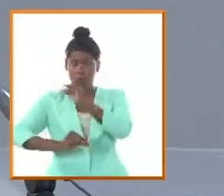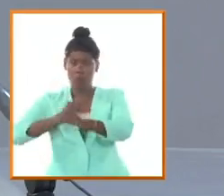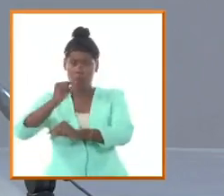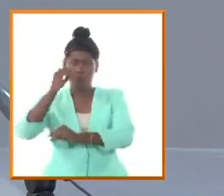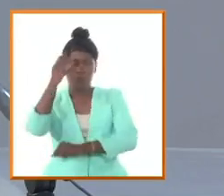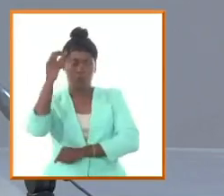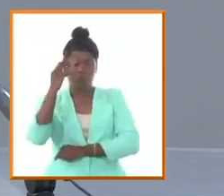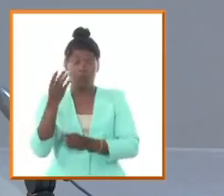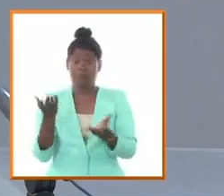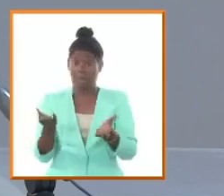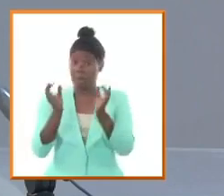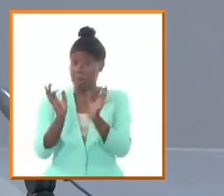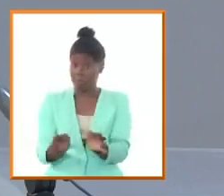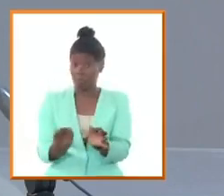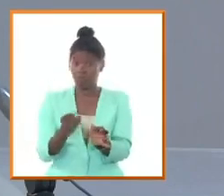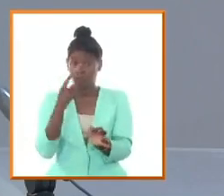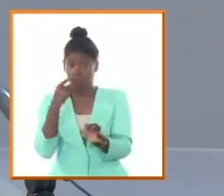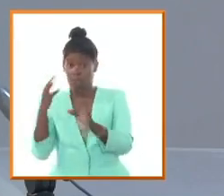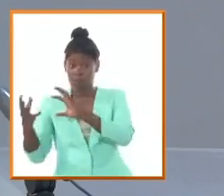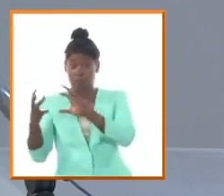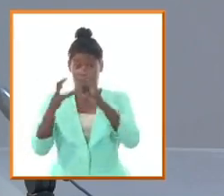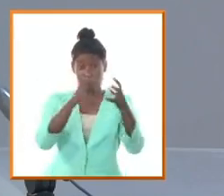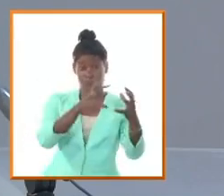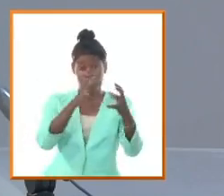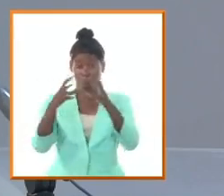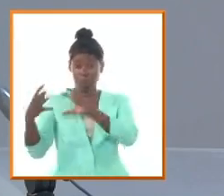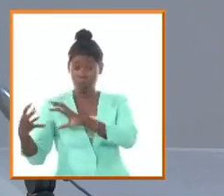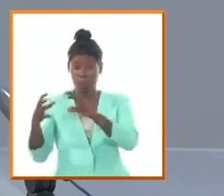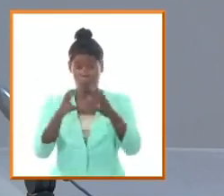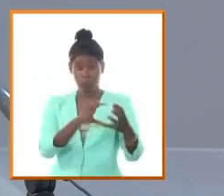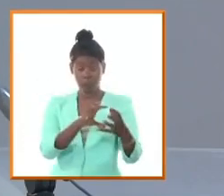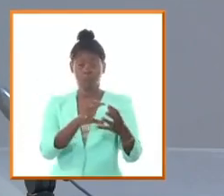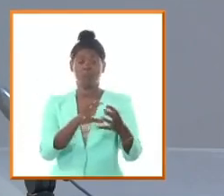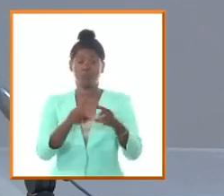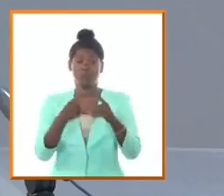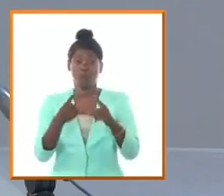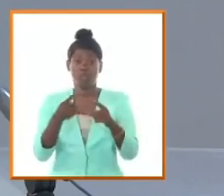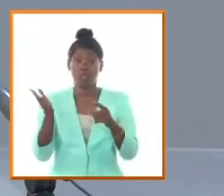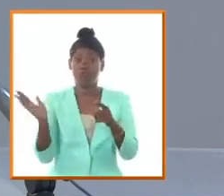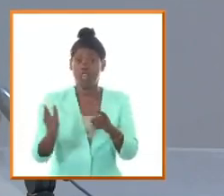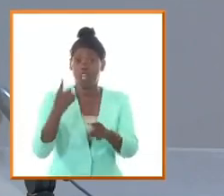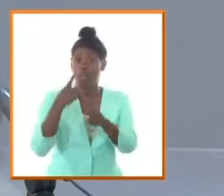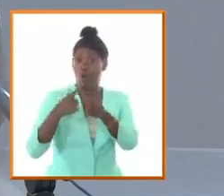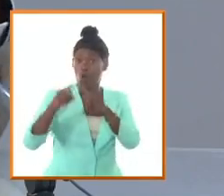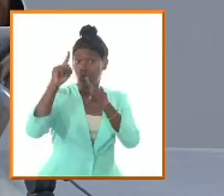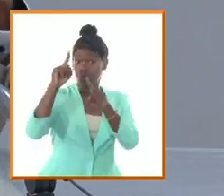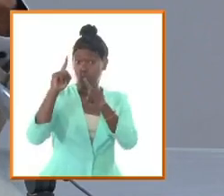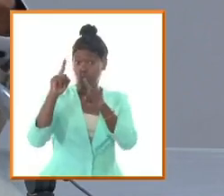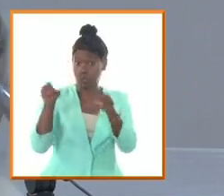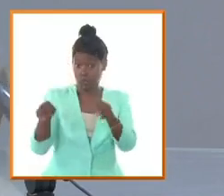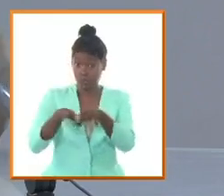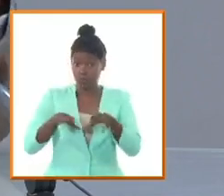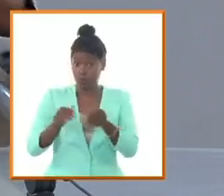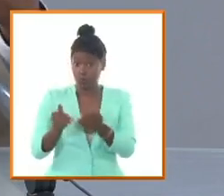y aquí por supuesto que se dan contradicciones con el mundo que viene del sespedismo ahora bien Agramonte todo